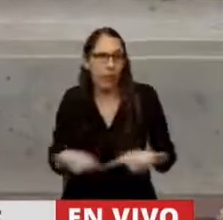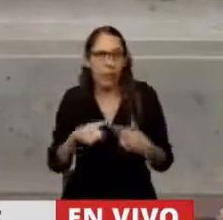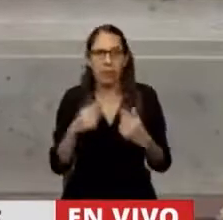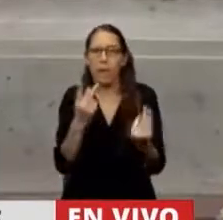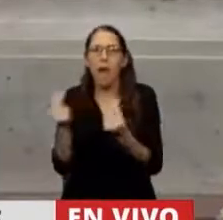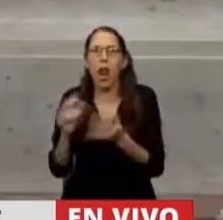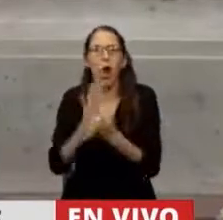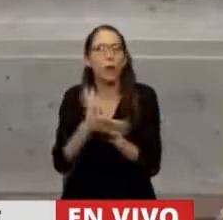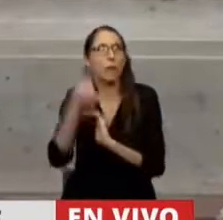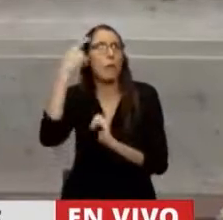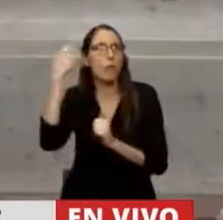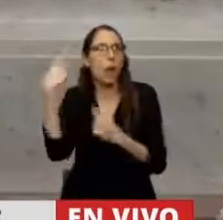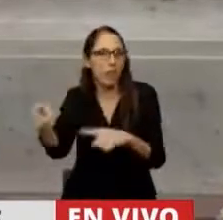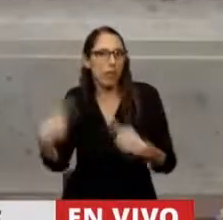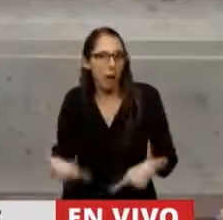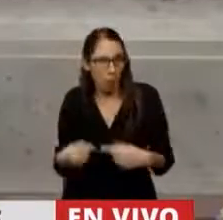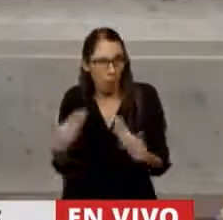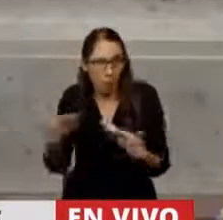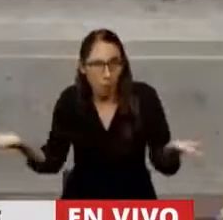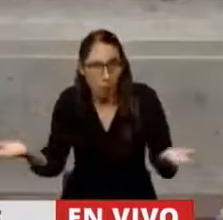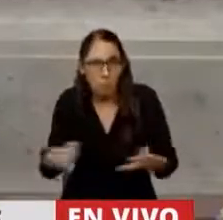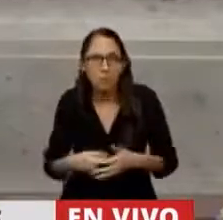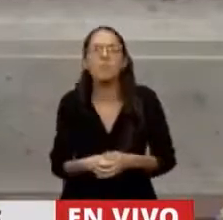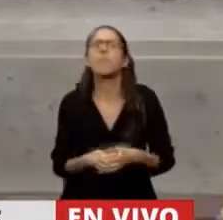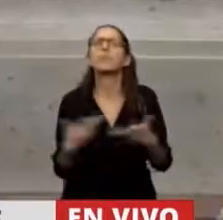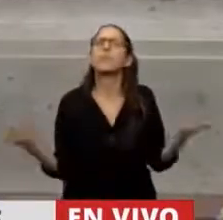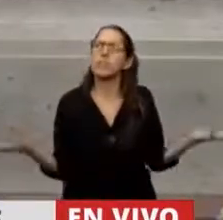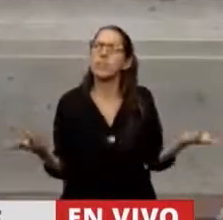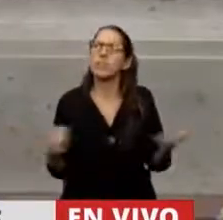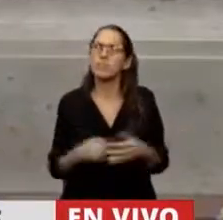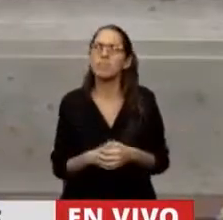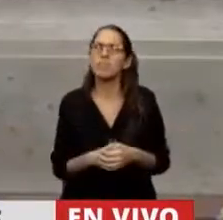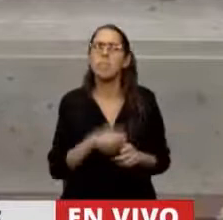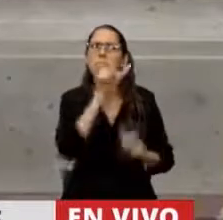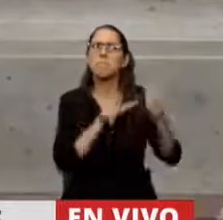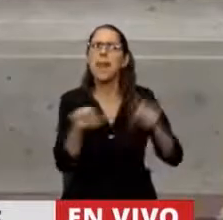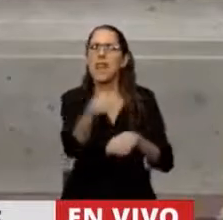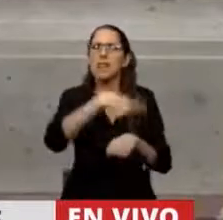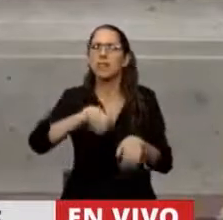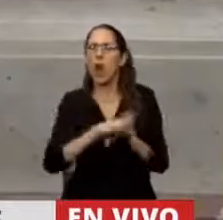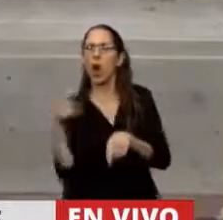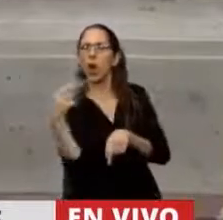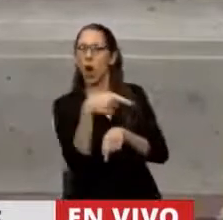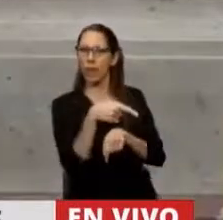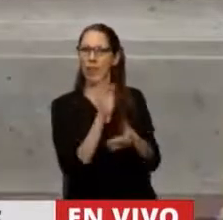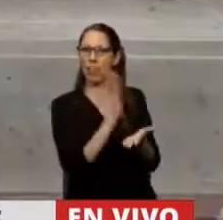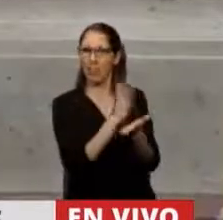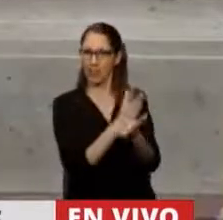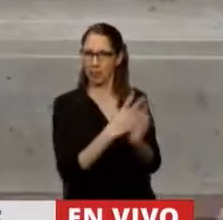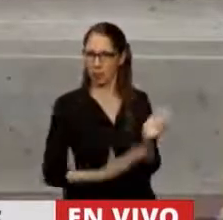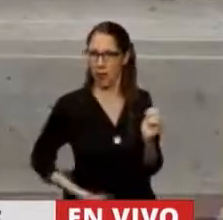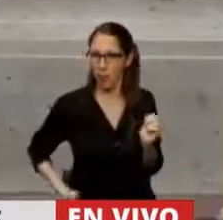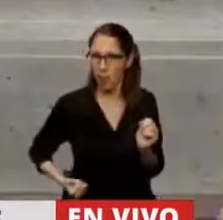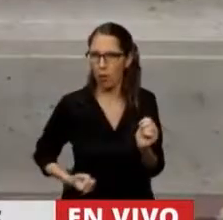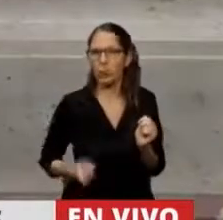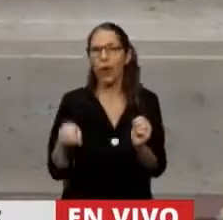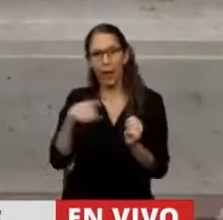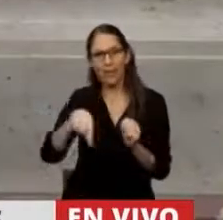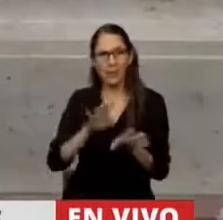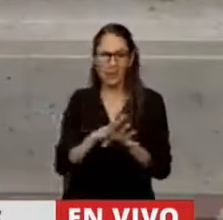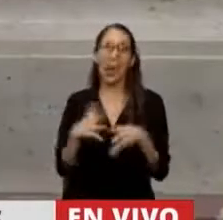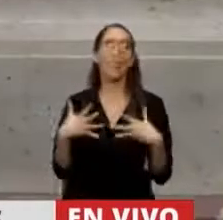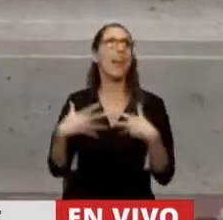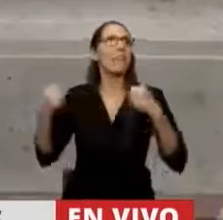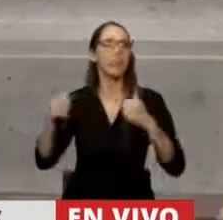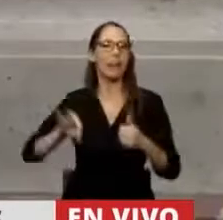principios. Entonces, presidentes, quienes se oponen al derecho al aborto no defienden la vida,